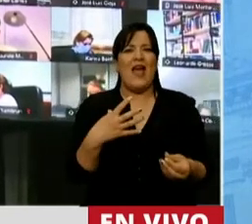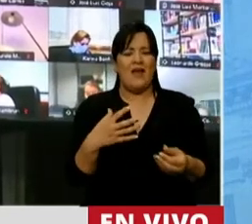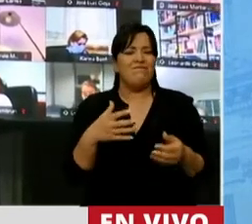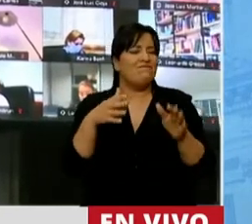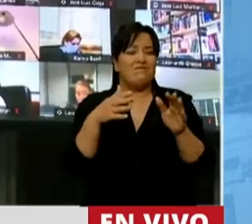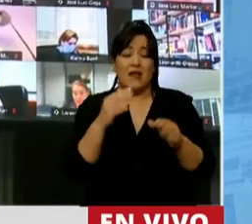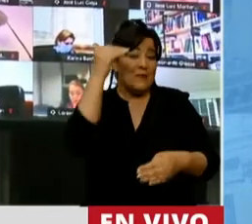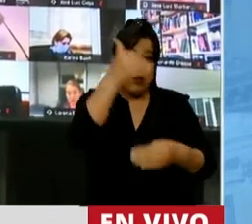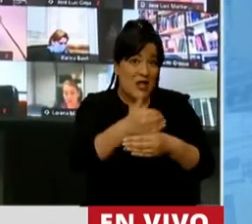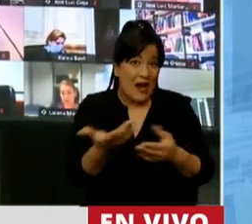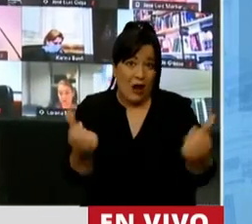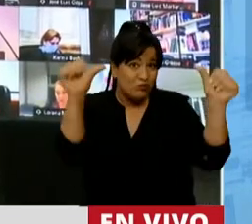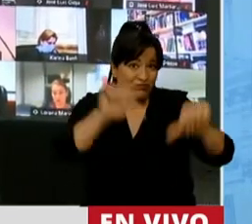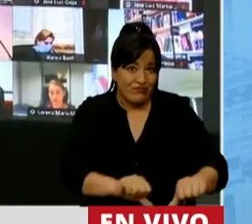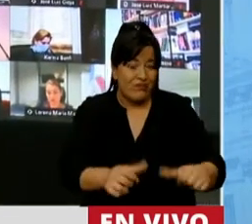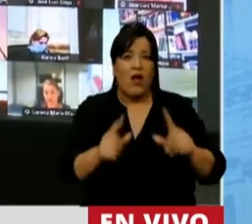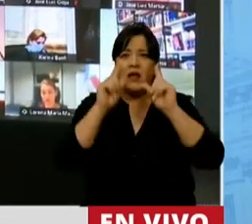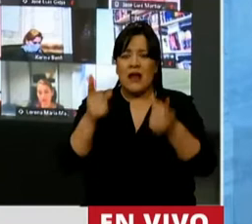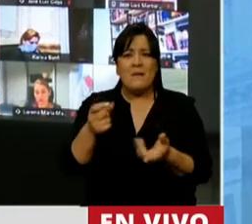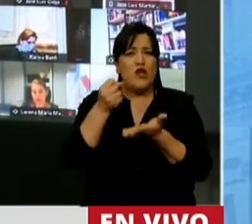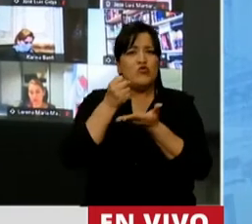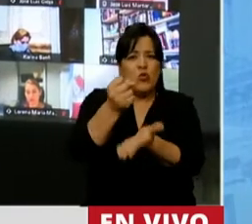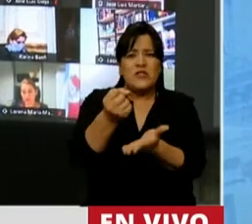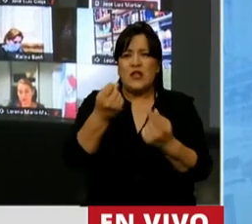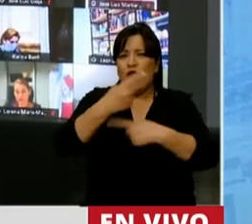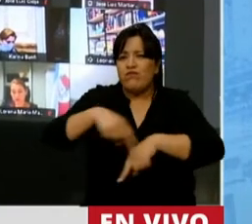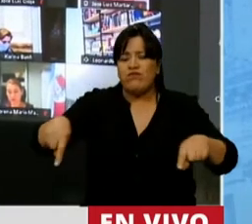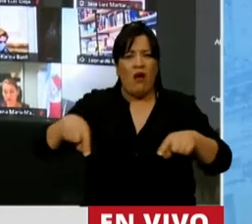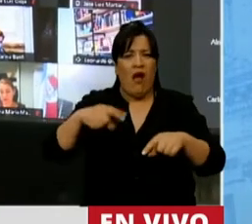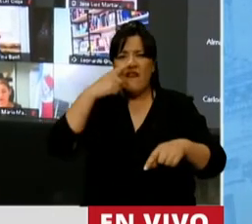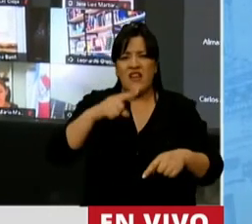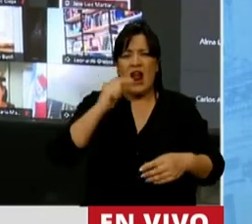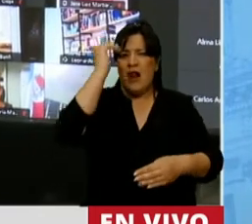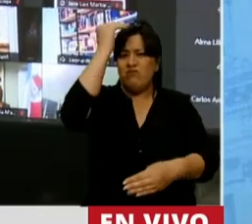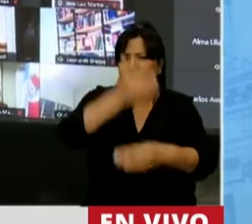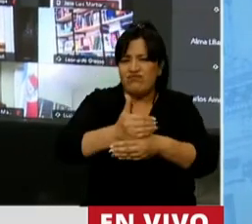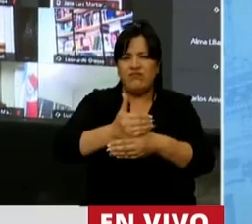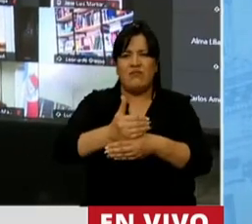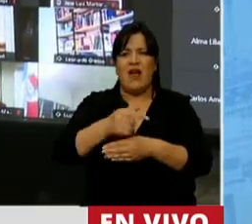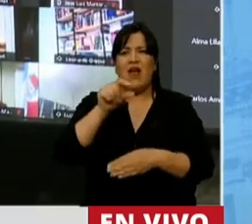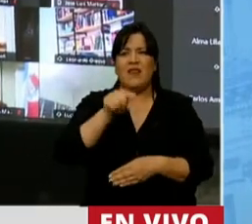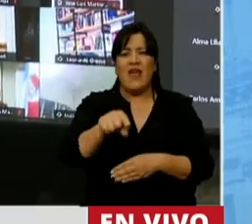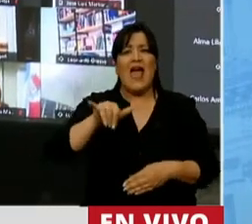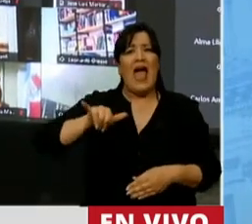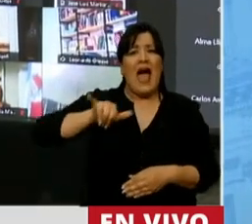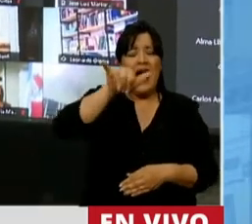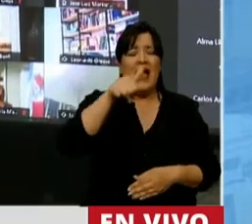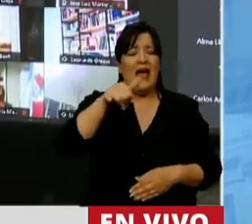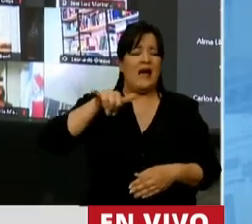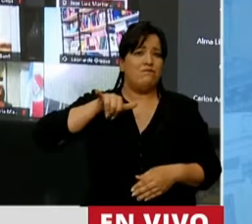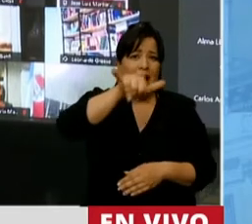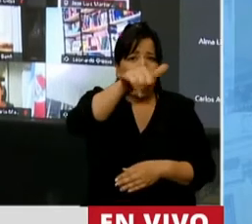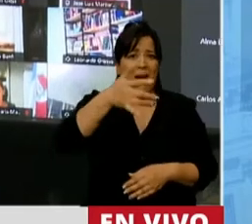aerolínea argentina con enorme subsidio nos llevó al cierre de nuestro aeroparque